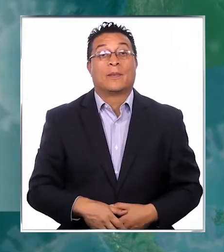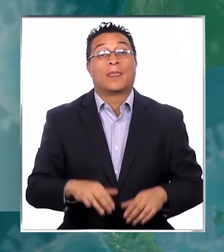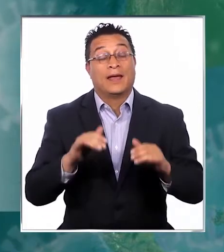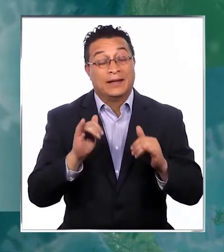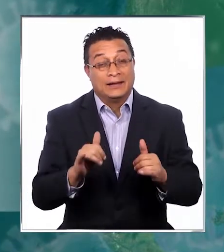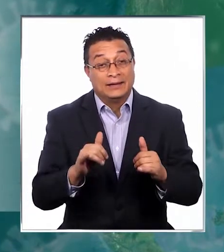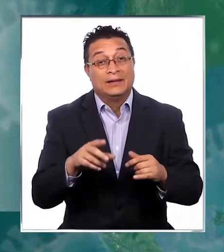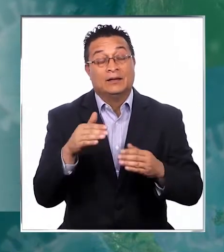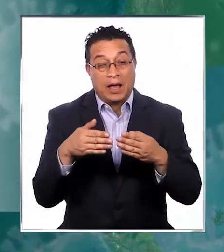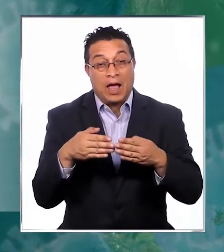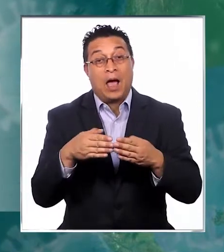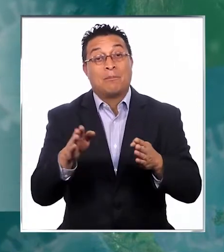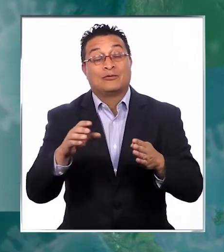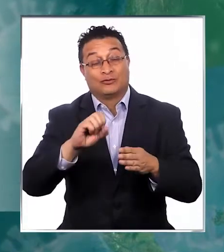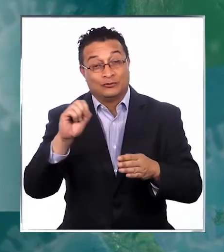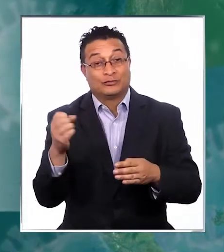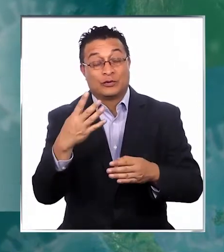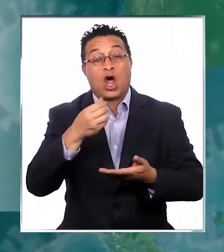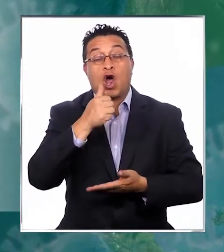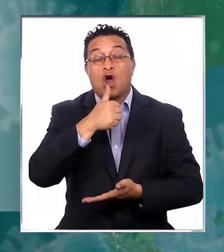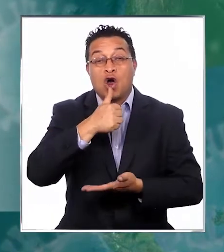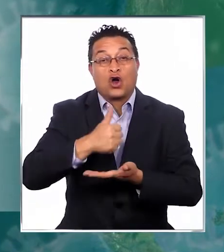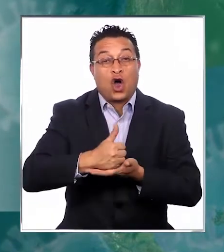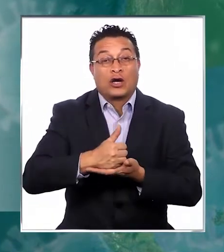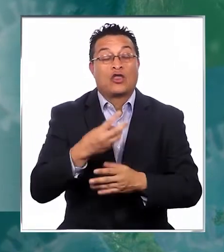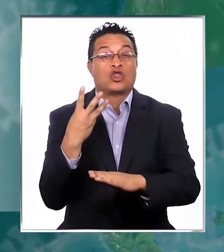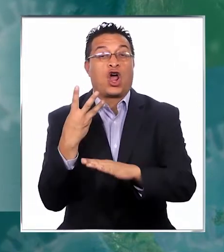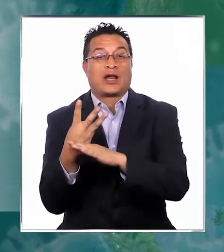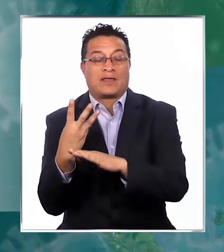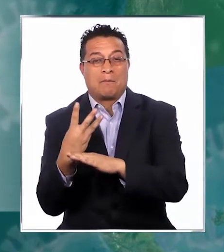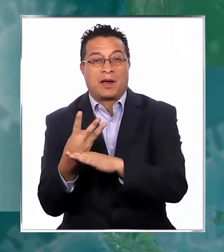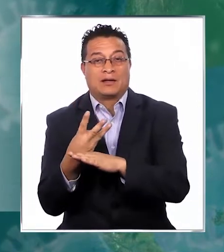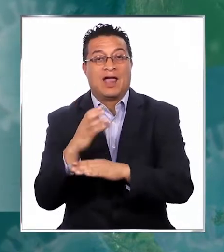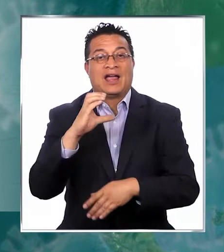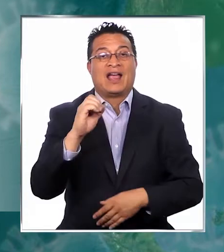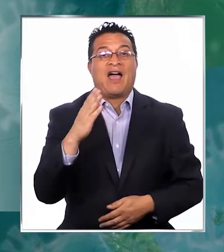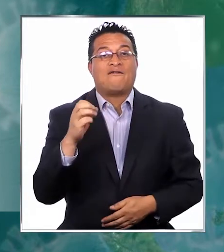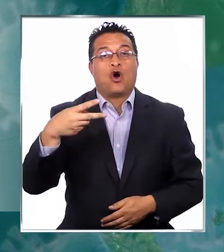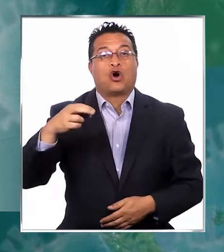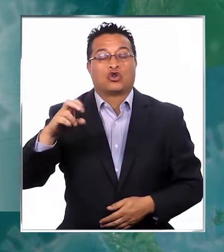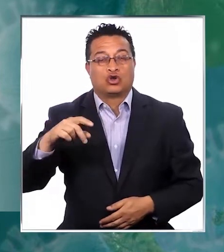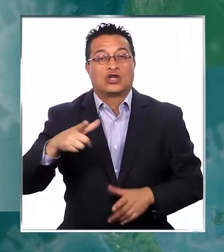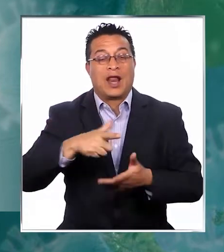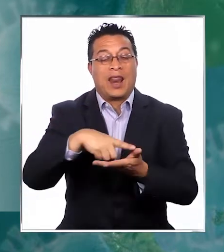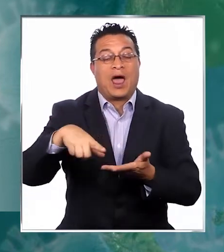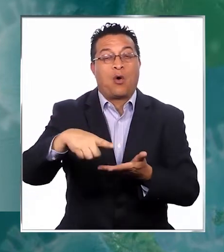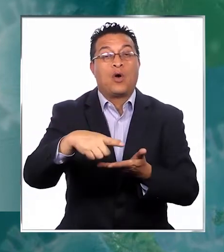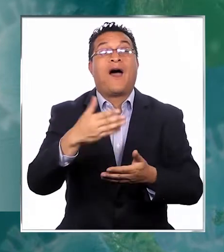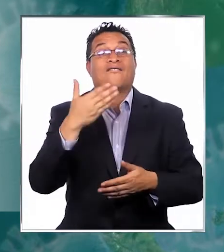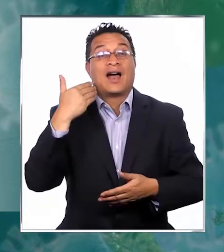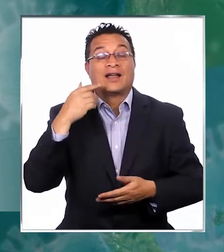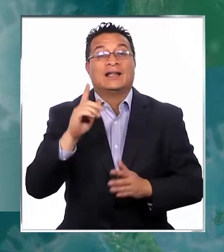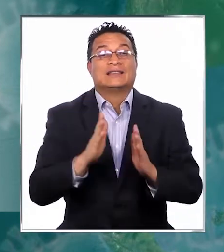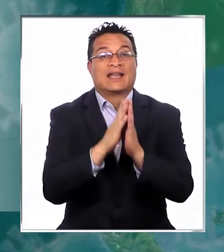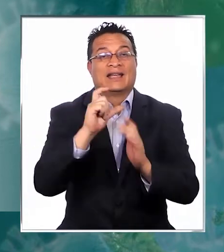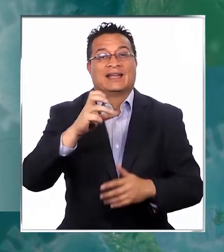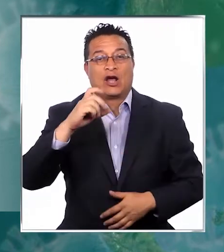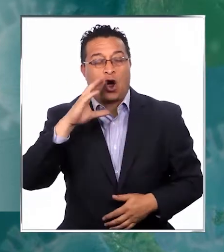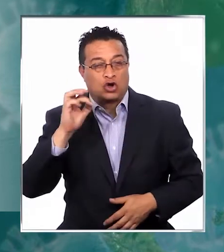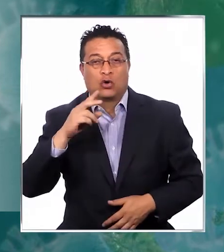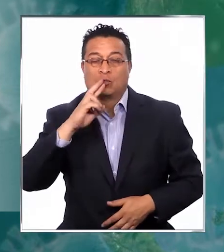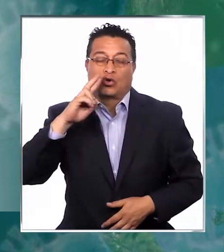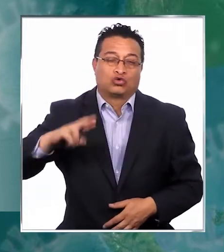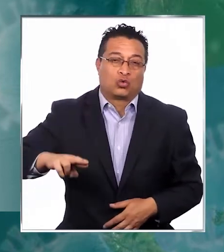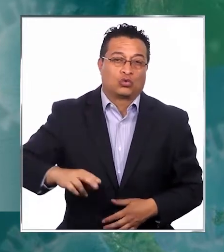Y finalmente avanzará a apertura inicial Cochran, Torres del Paine, Cabo de Hornos, Laguna Blanca y San Gregorio